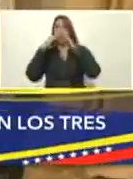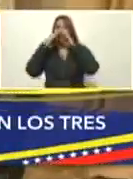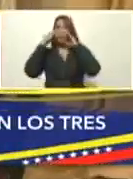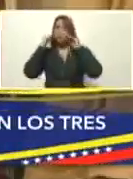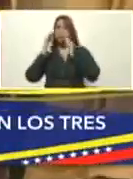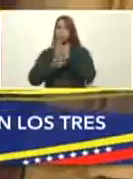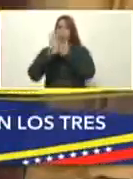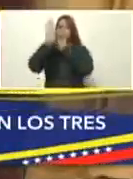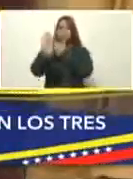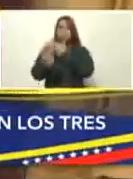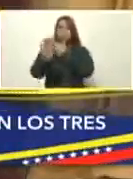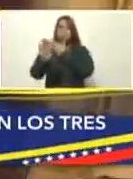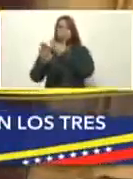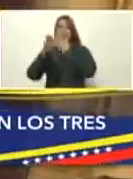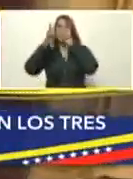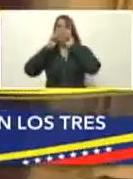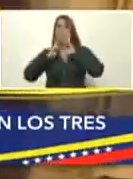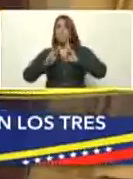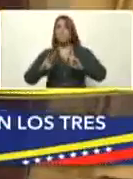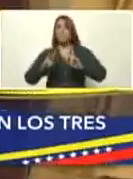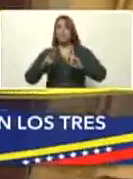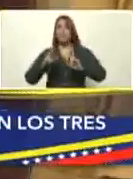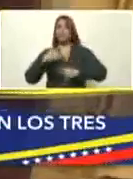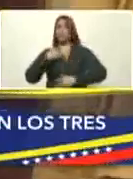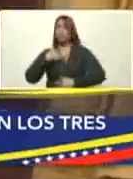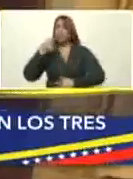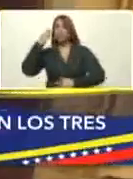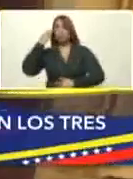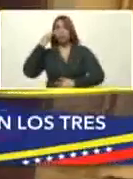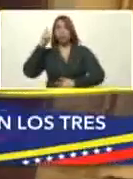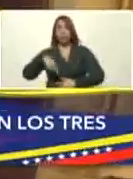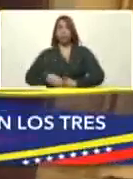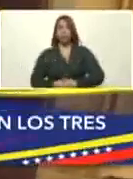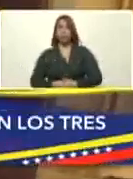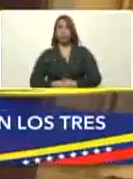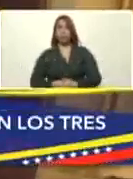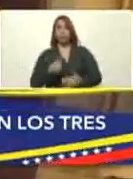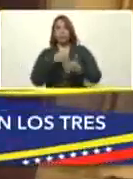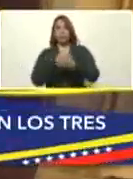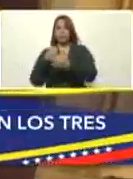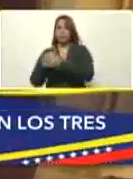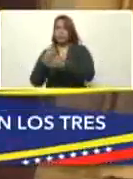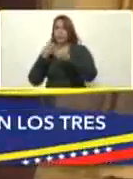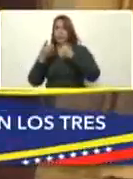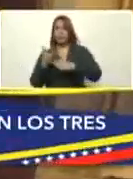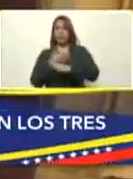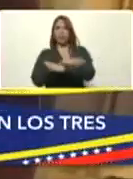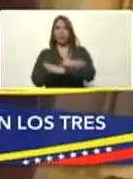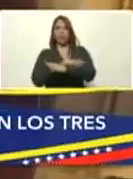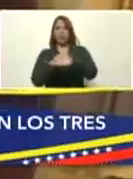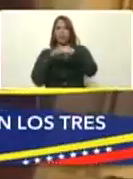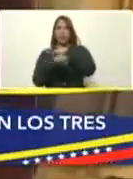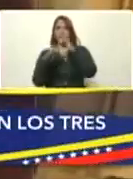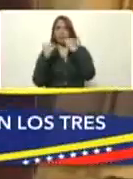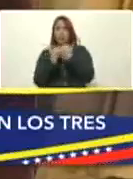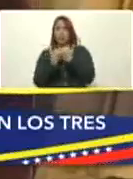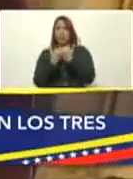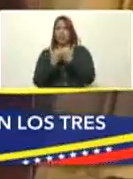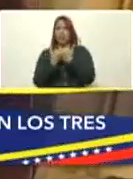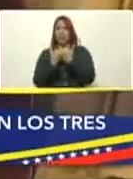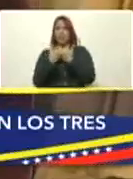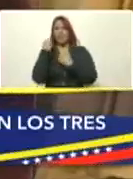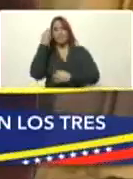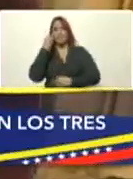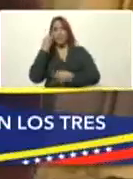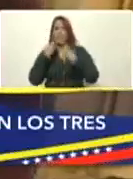distanciamiento, la higiene, sentido común. Insistíamos mucho en los diálogos antes de entrar a la sala, presidente. Yo creo que es el mensaje,